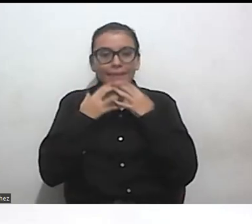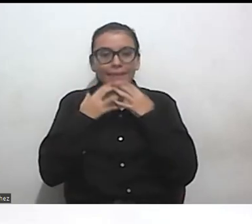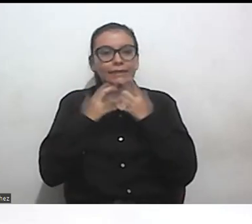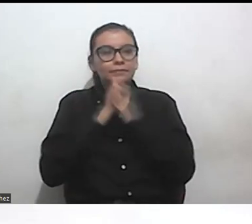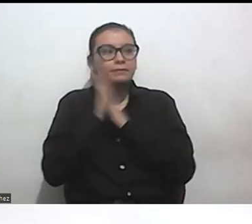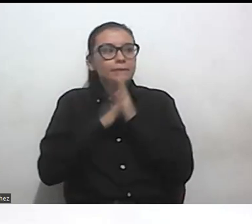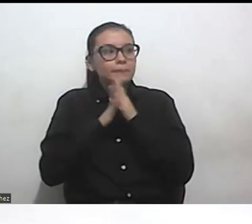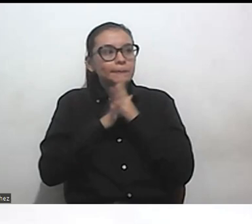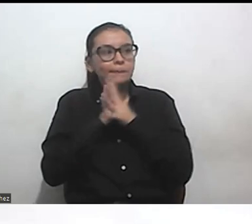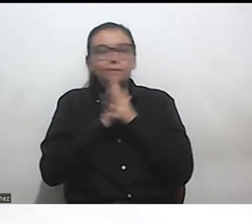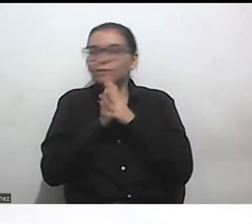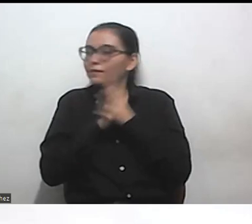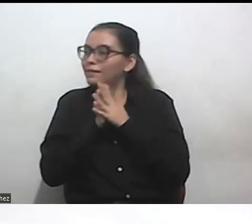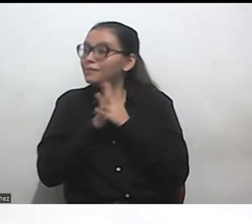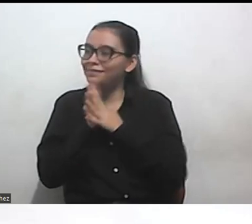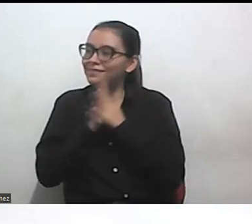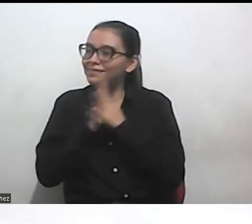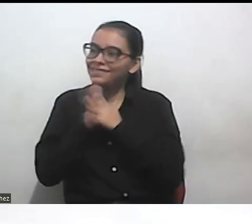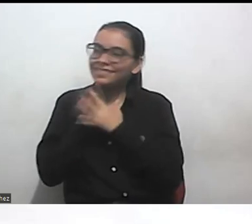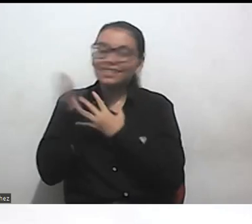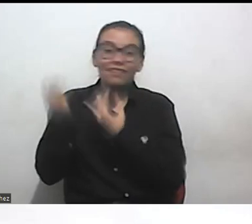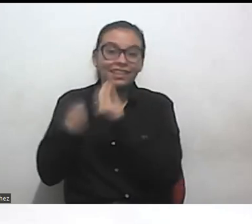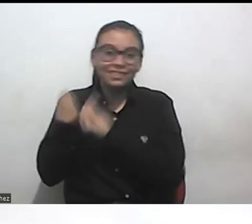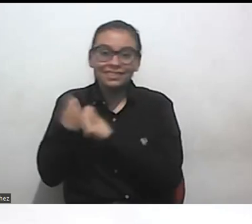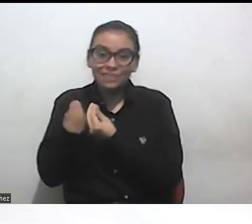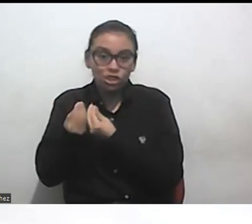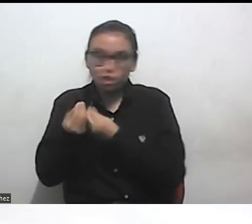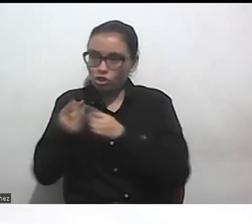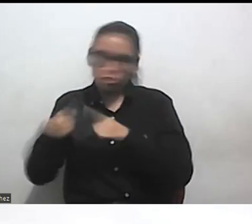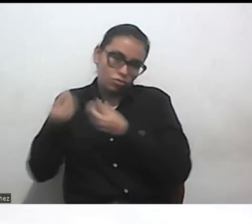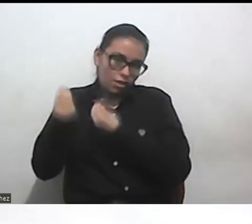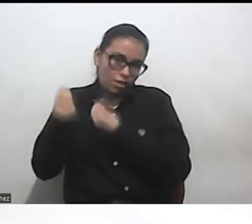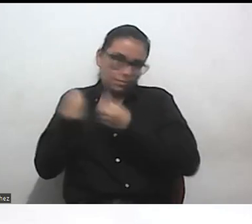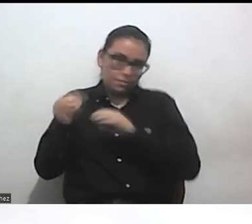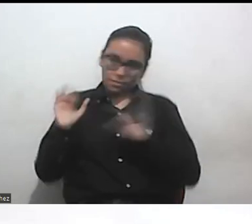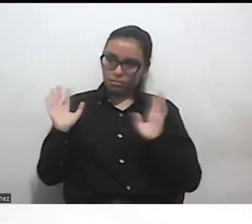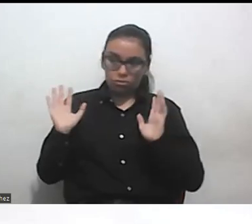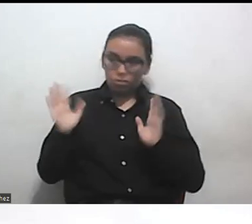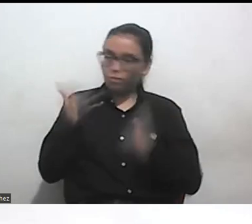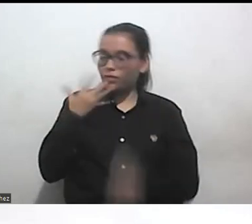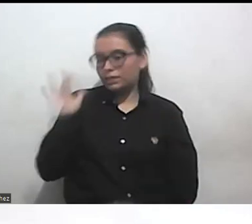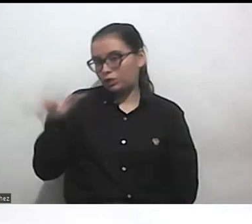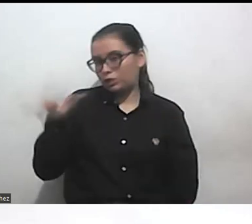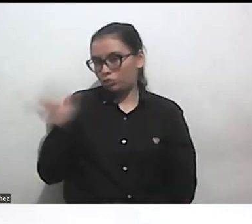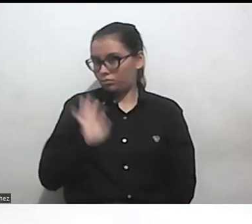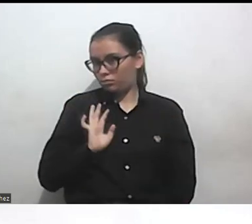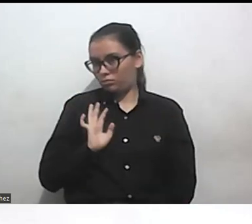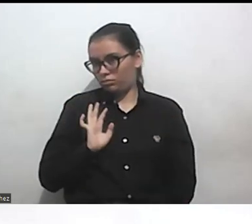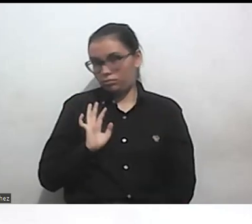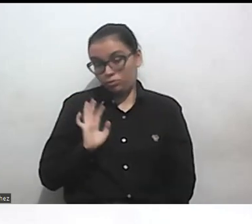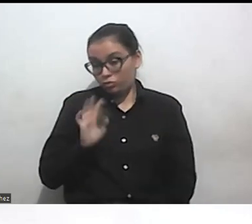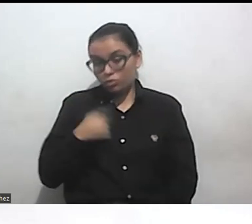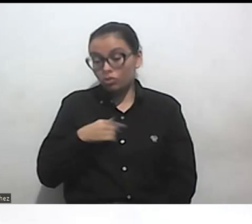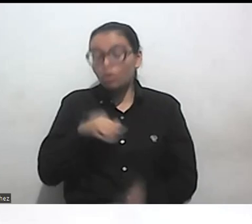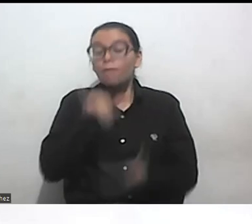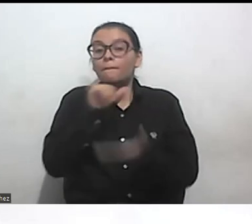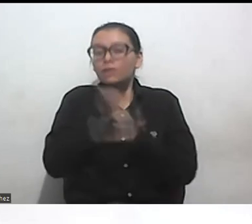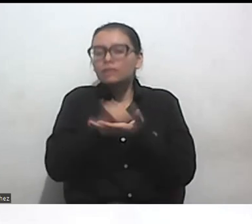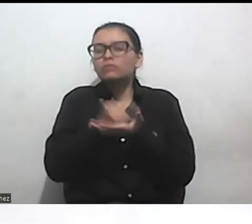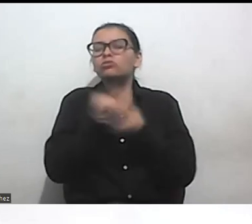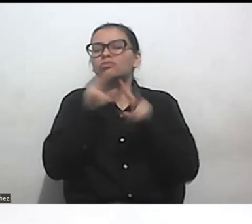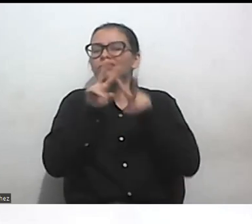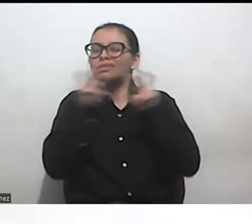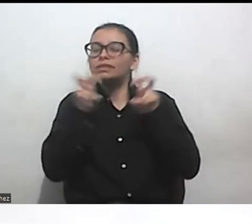van a hacer no les voy a hacer eso pues entonces creo que también hay también hay eso